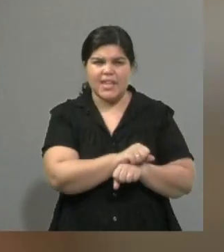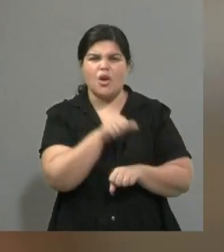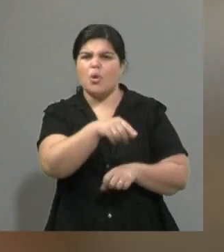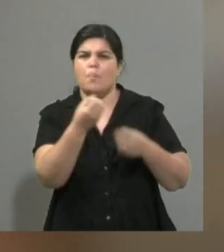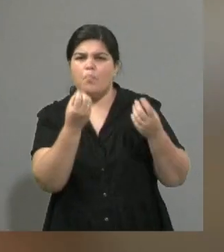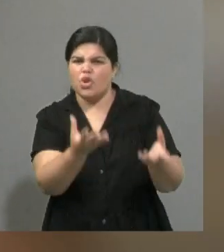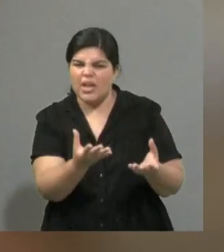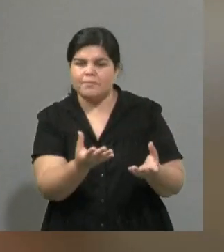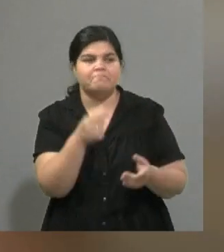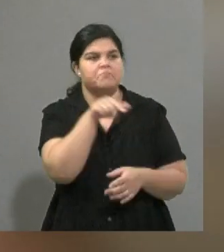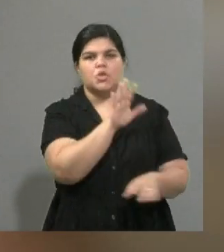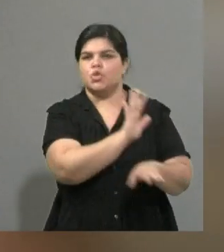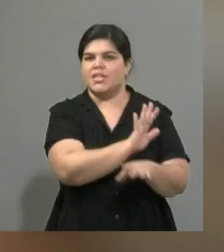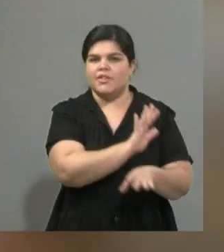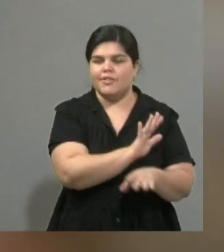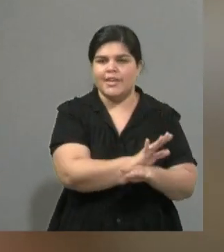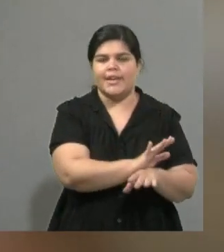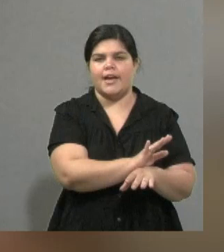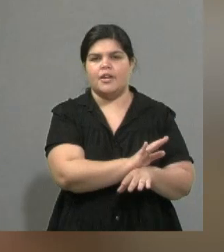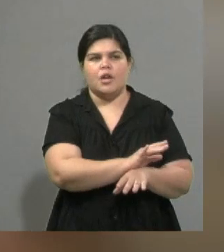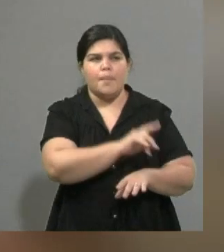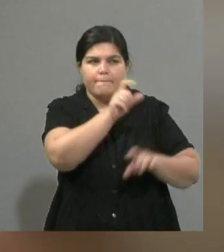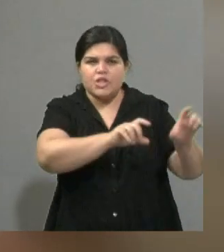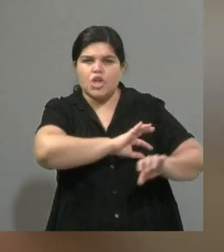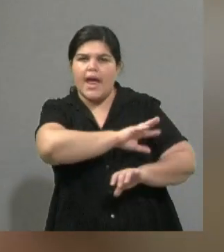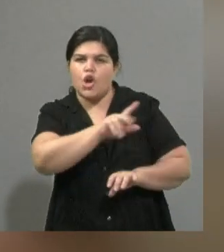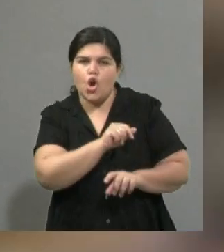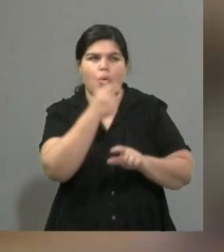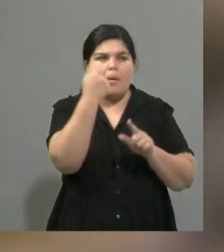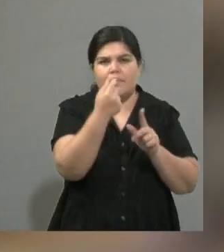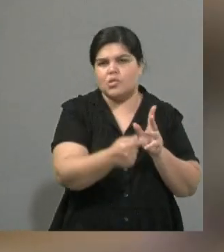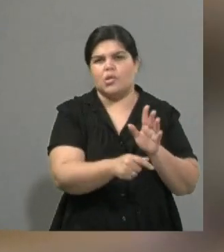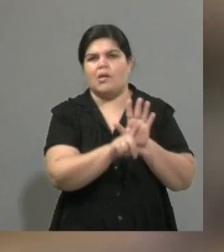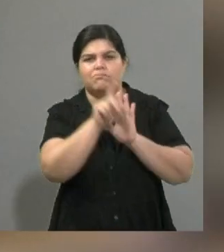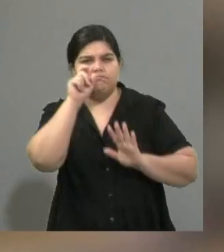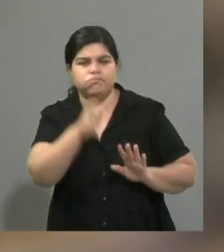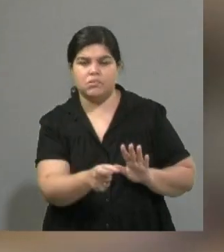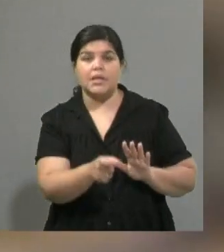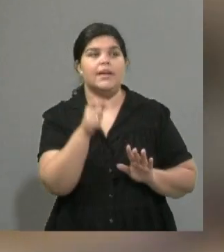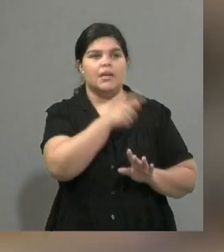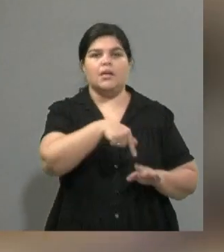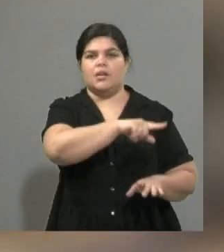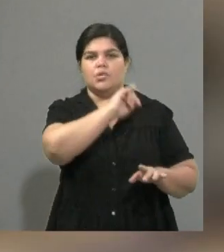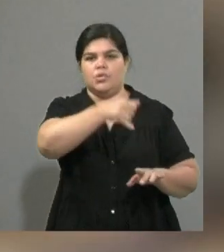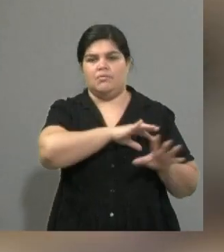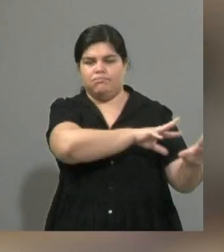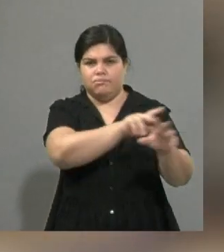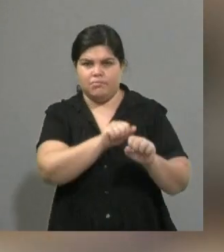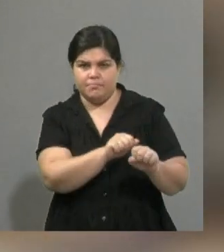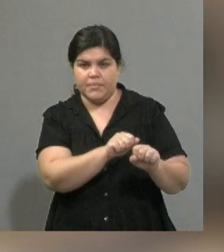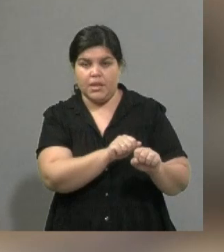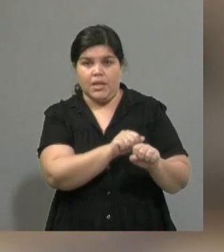delincuentes, o no representan a la mayoría que salió a reivindicar esa protesta que fue hace dos años atrás